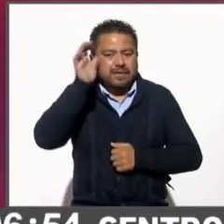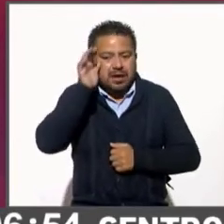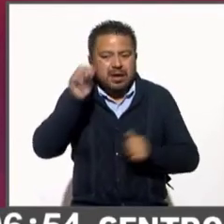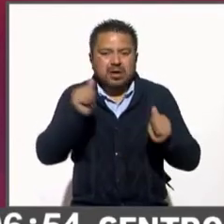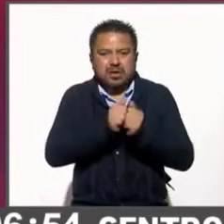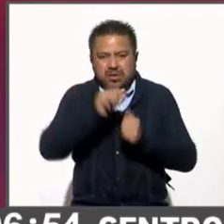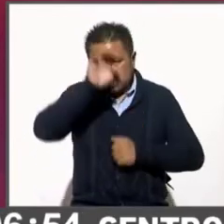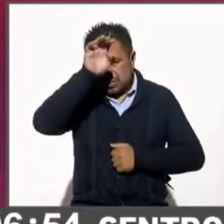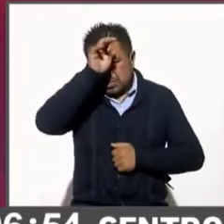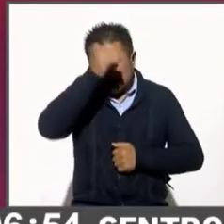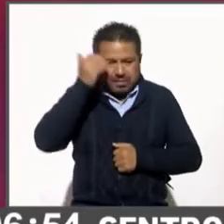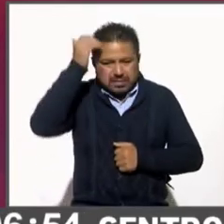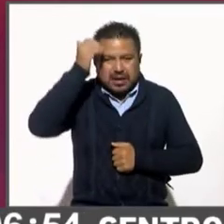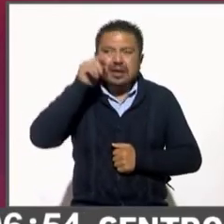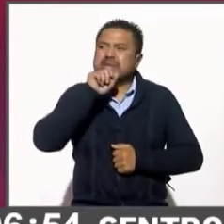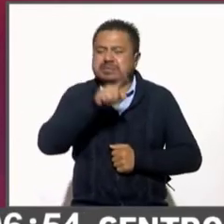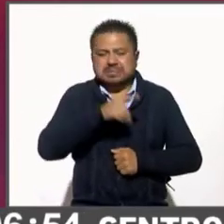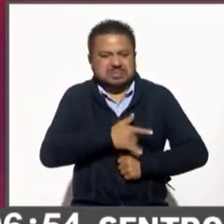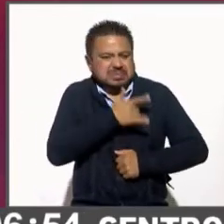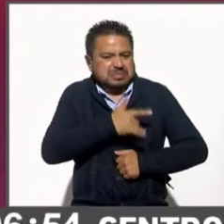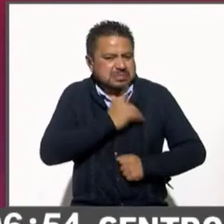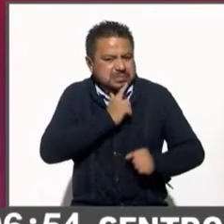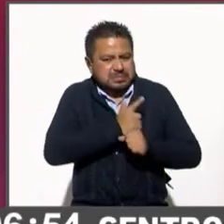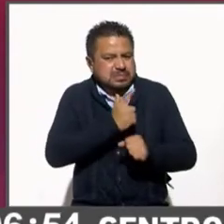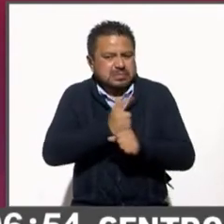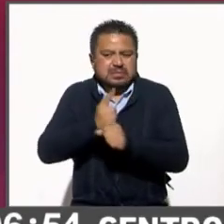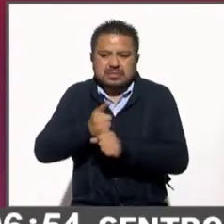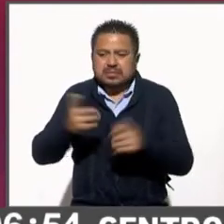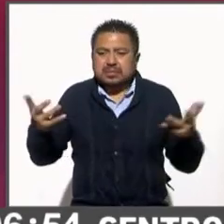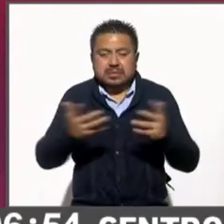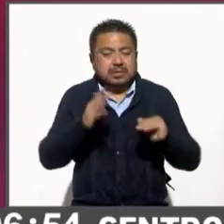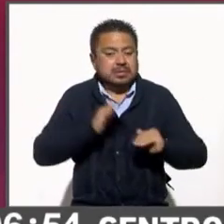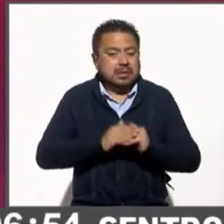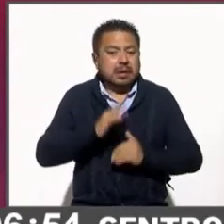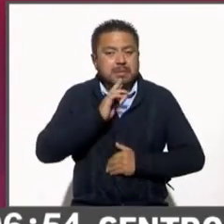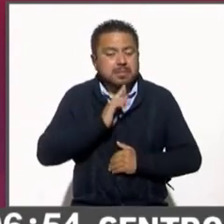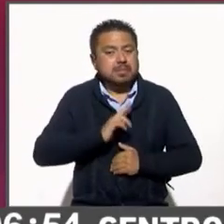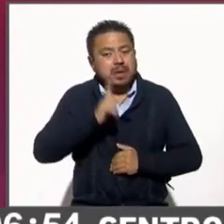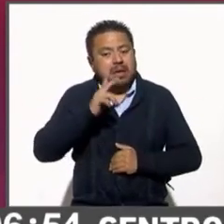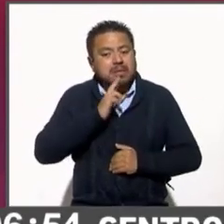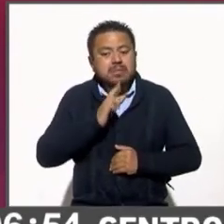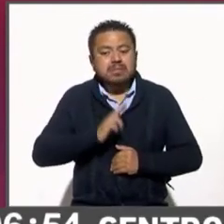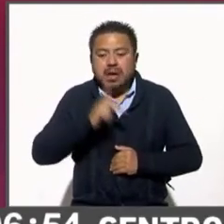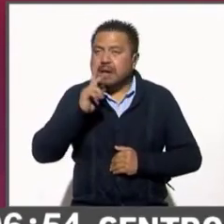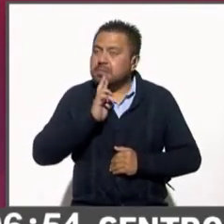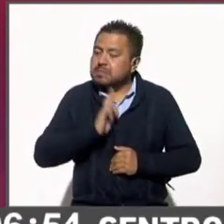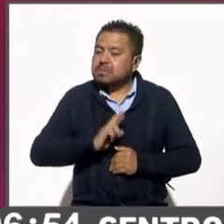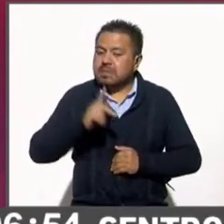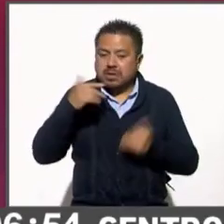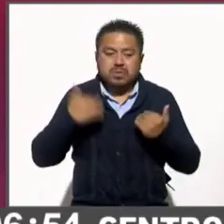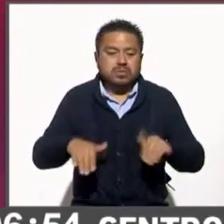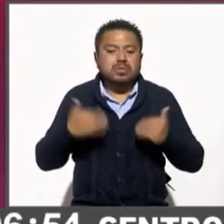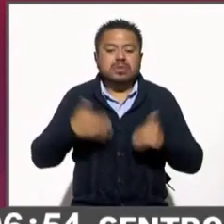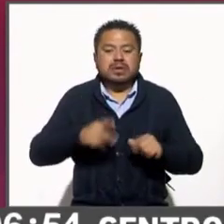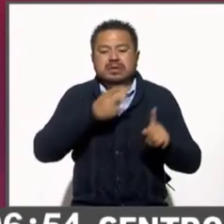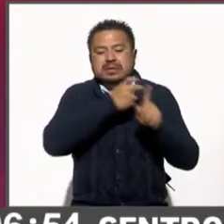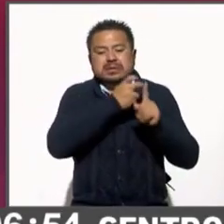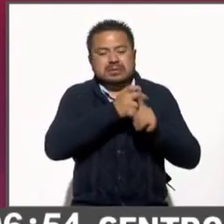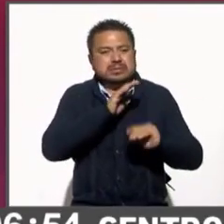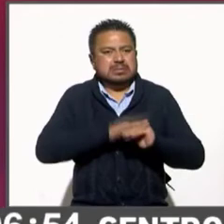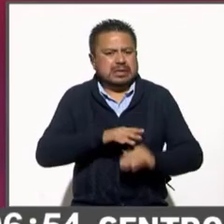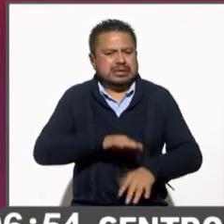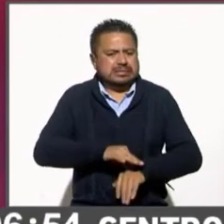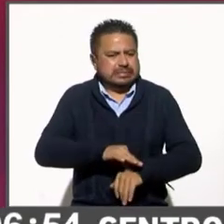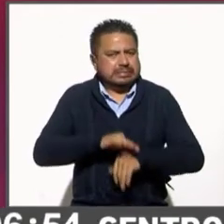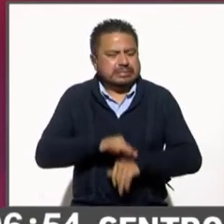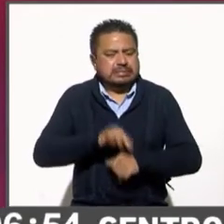la percepción de que lo ha hecho muy bien o bien, pues es muy evidente, simplemente viendo